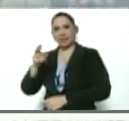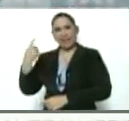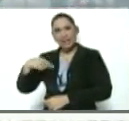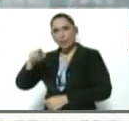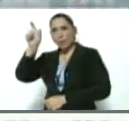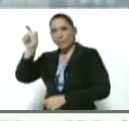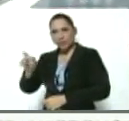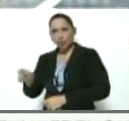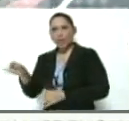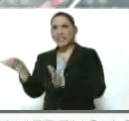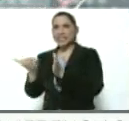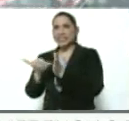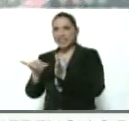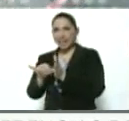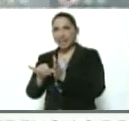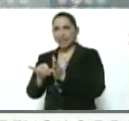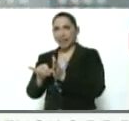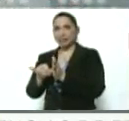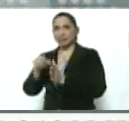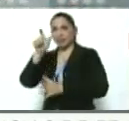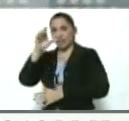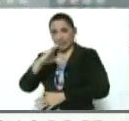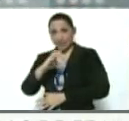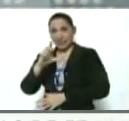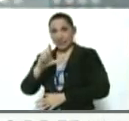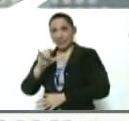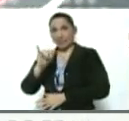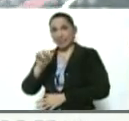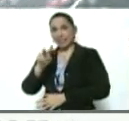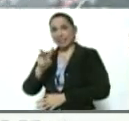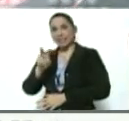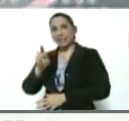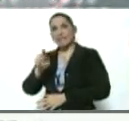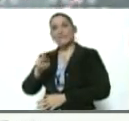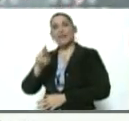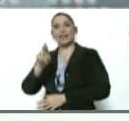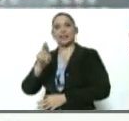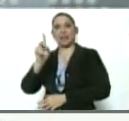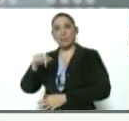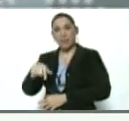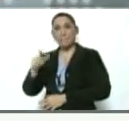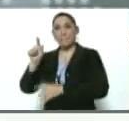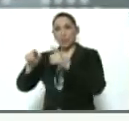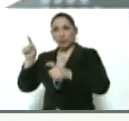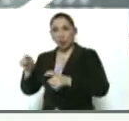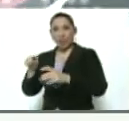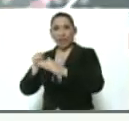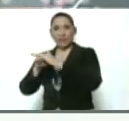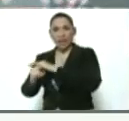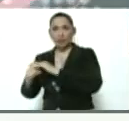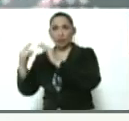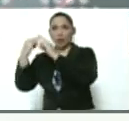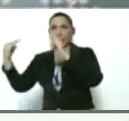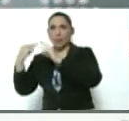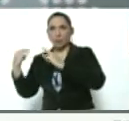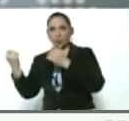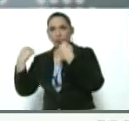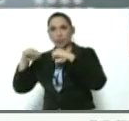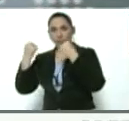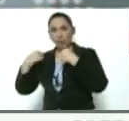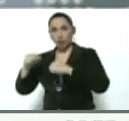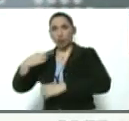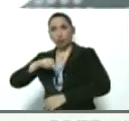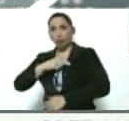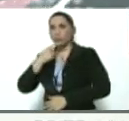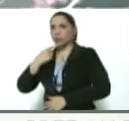de lo que Cliver Alcalá Cordones y también habían personas que estuvieron entrenándose en esos campamentos y lo dijimos